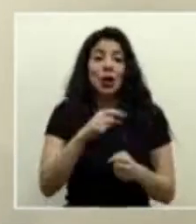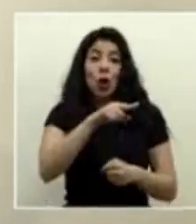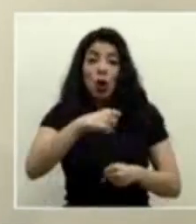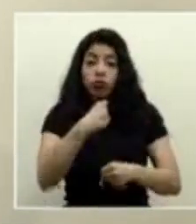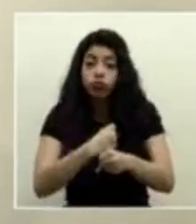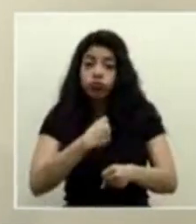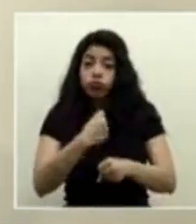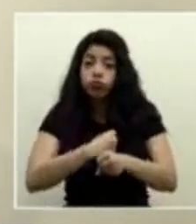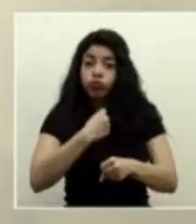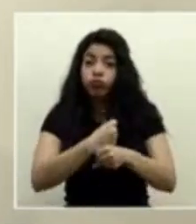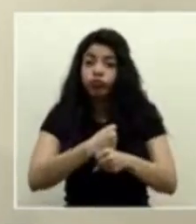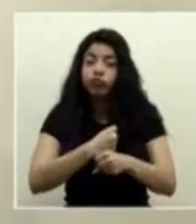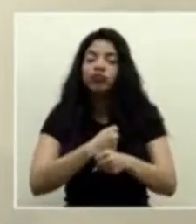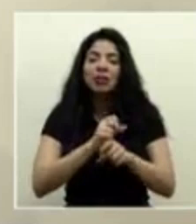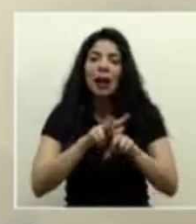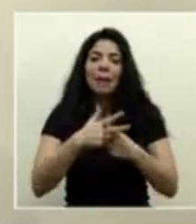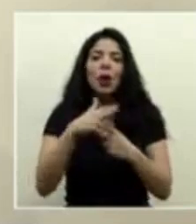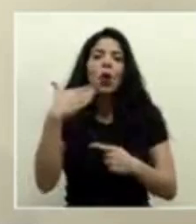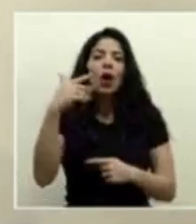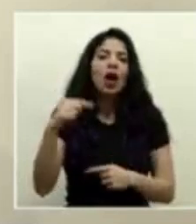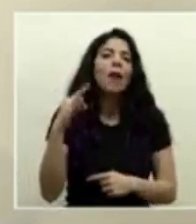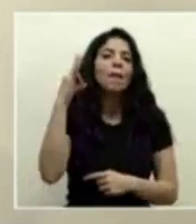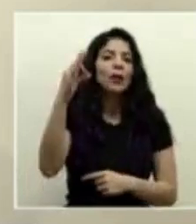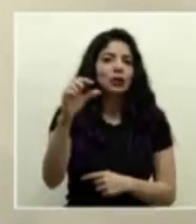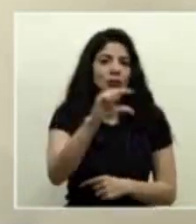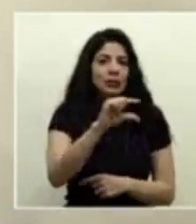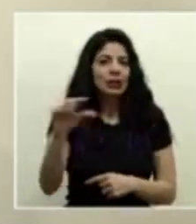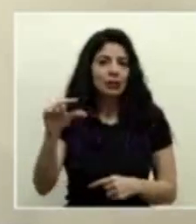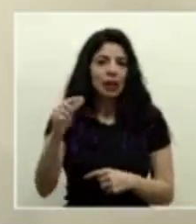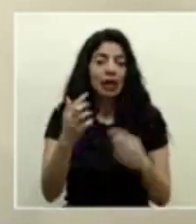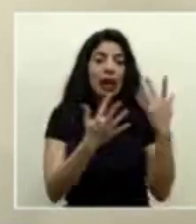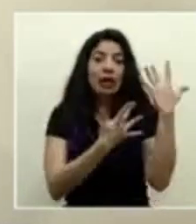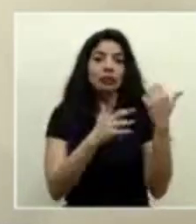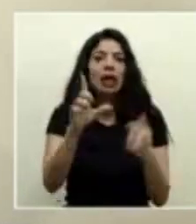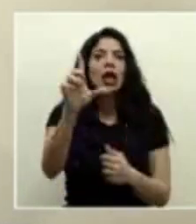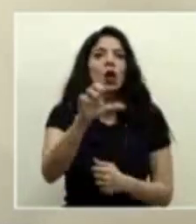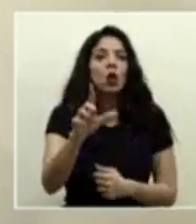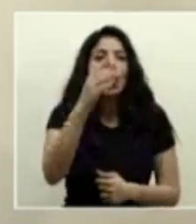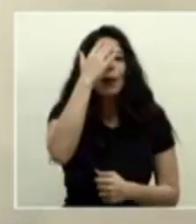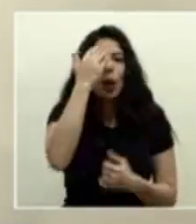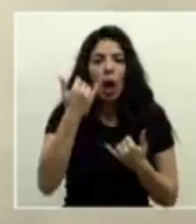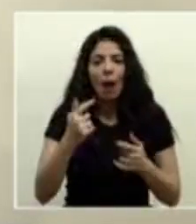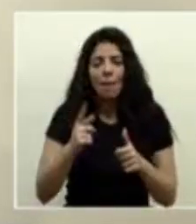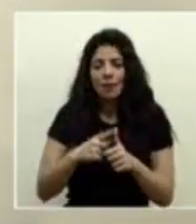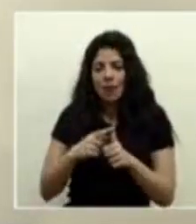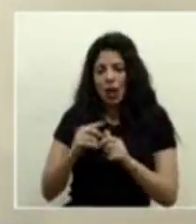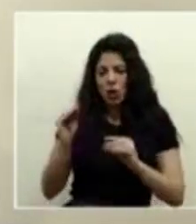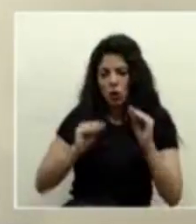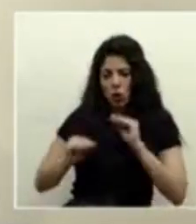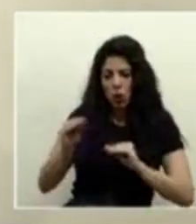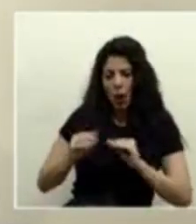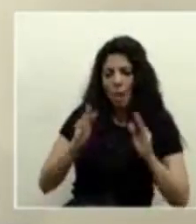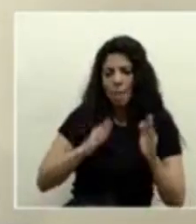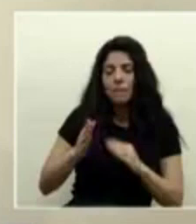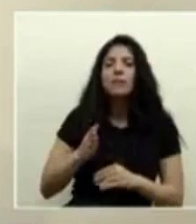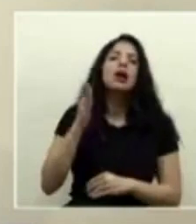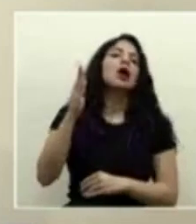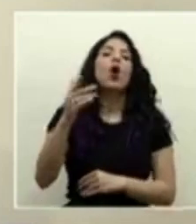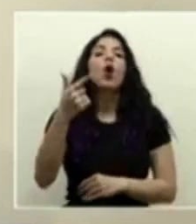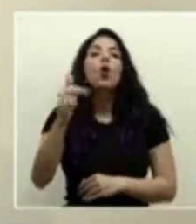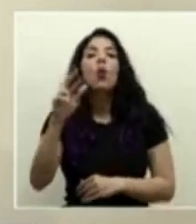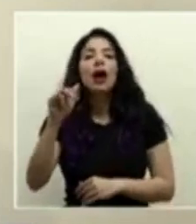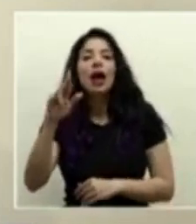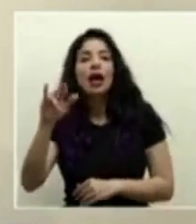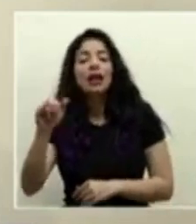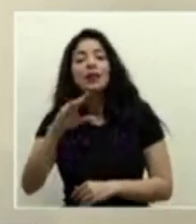vamos a iniciar la próxima semana esperando justamente que sea lunes porque estamos ampliando para hacerlo también en Guararí, además de la